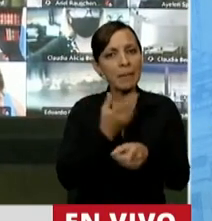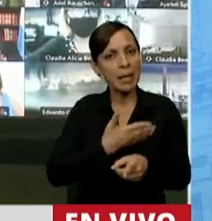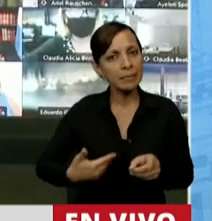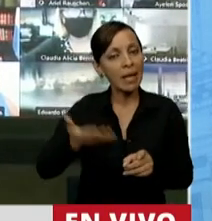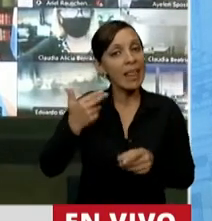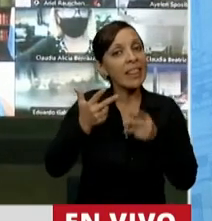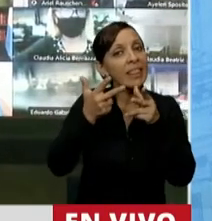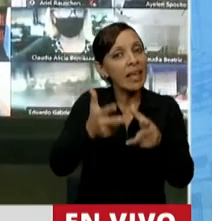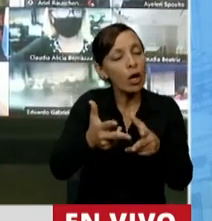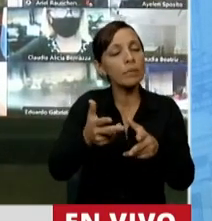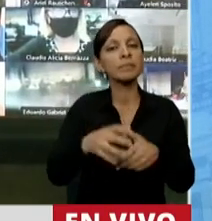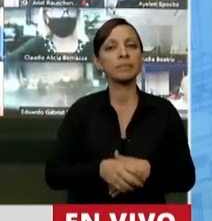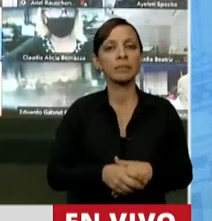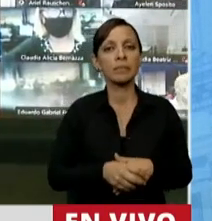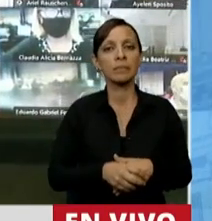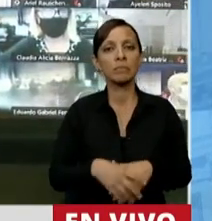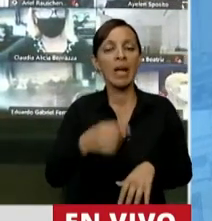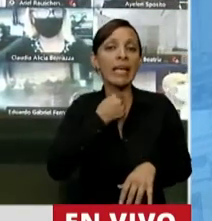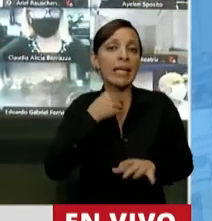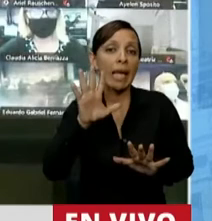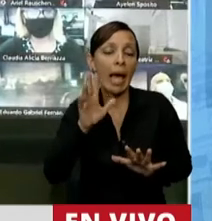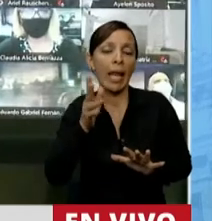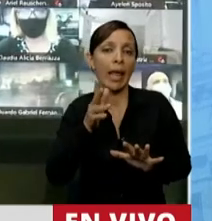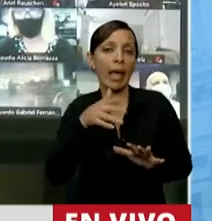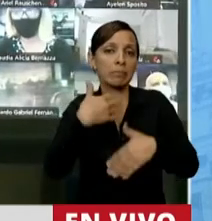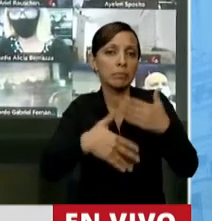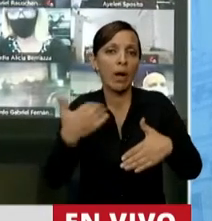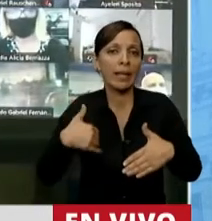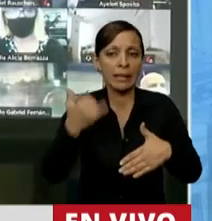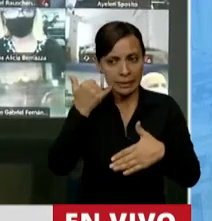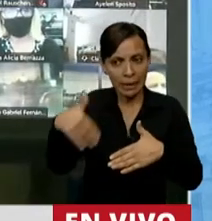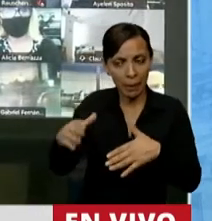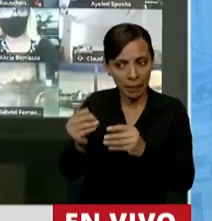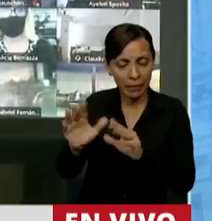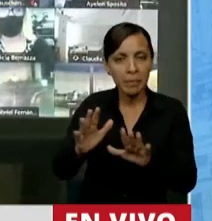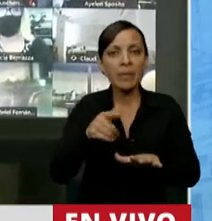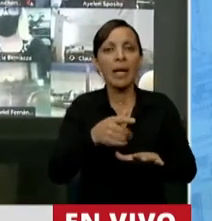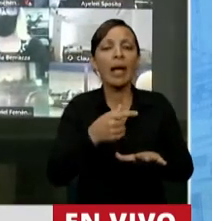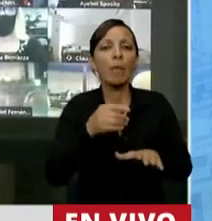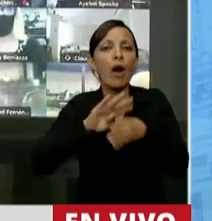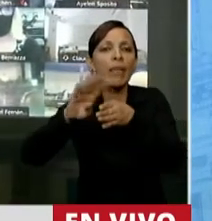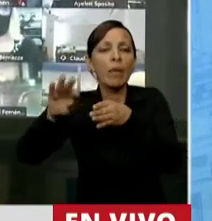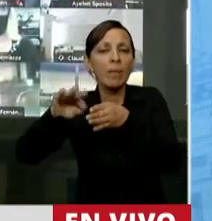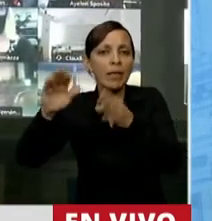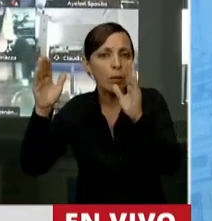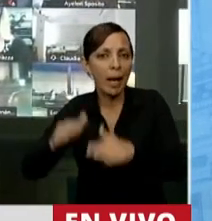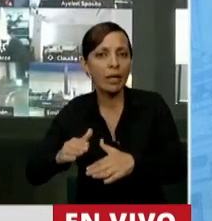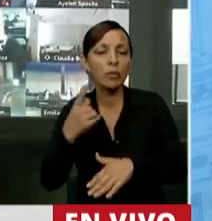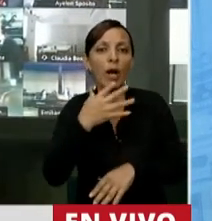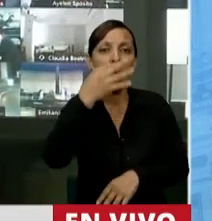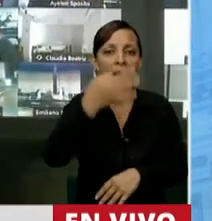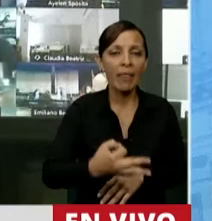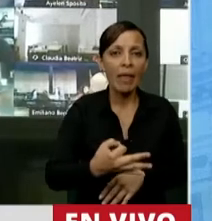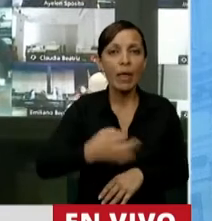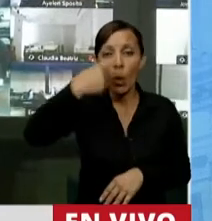que planea poner a la Argentina en un proceso, ya termino, de desendeudamiento. Y la verdad que en los